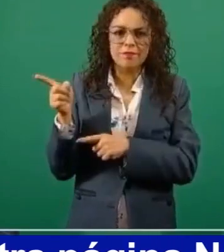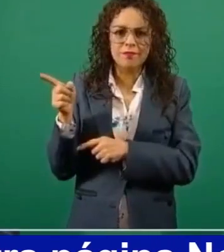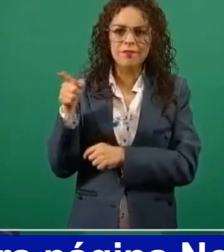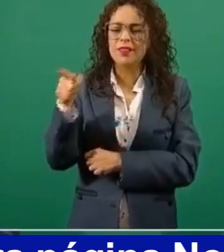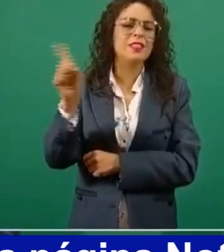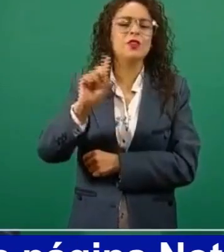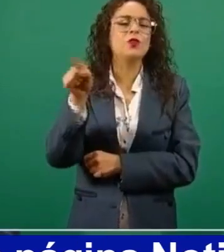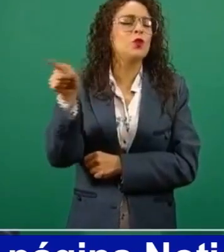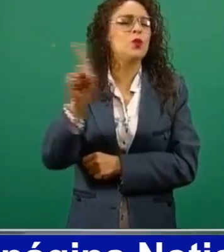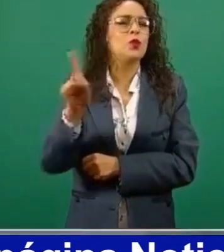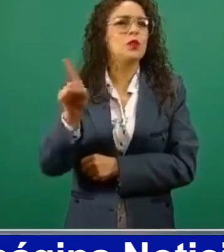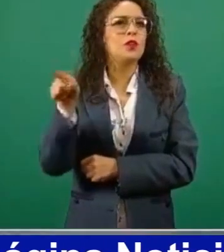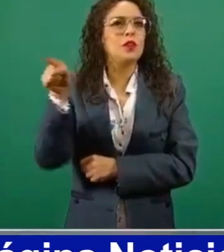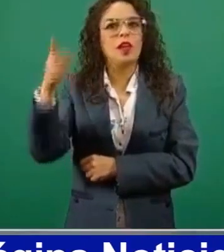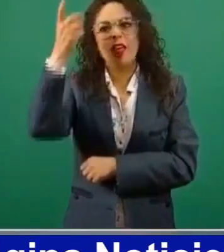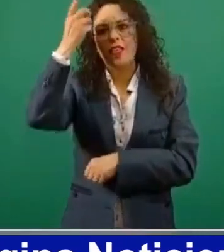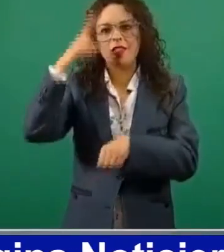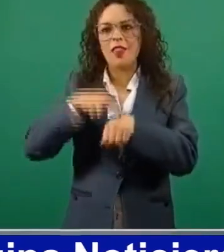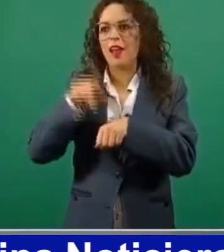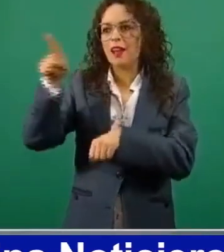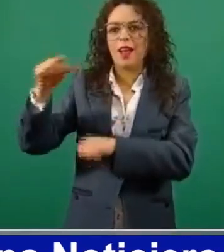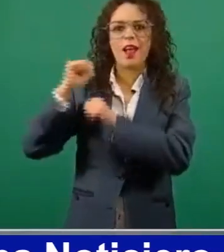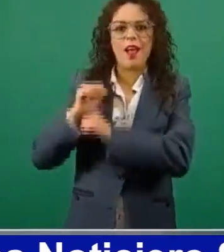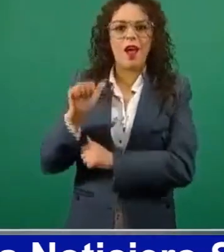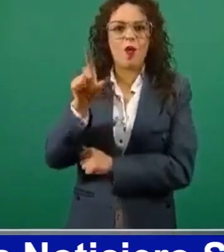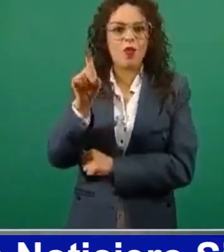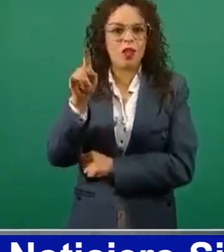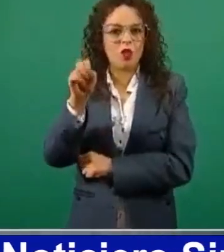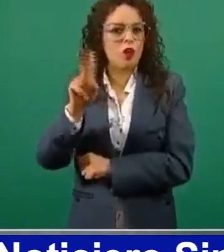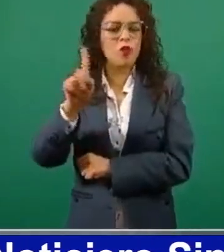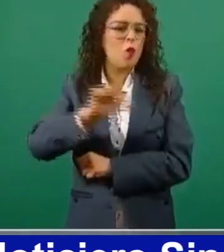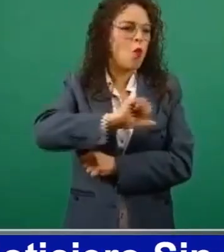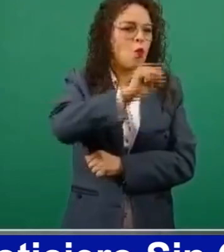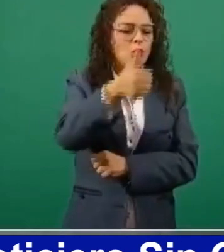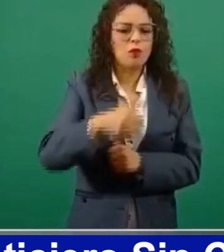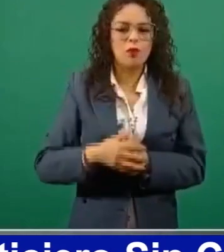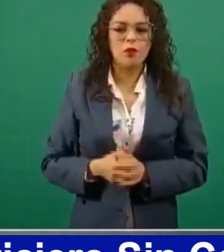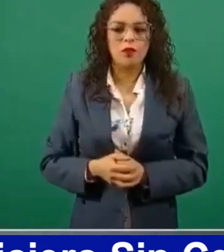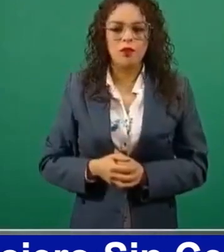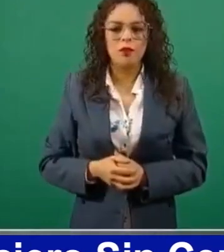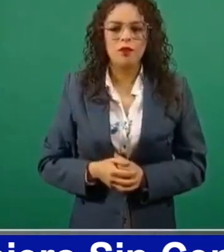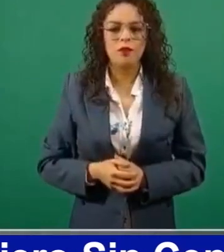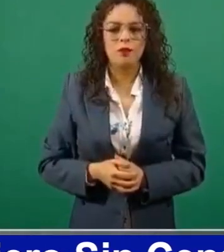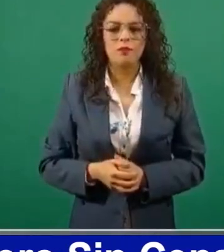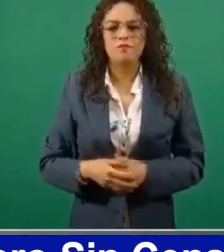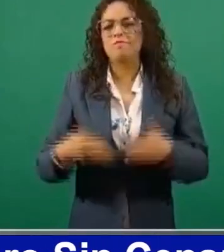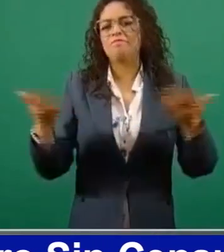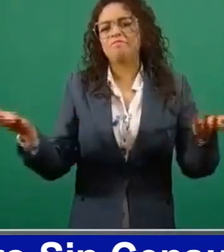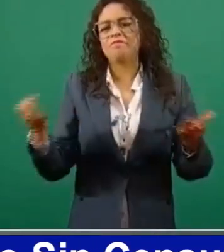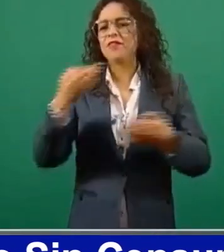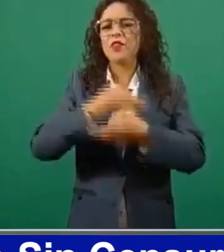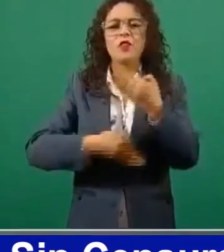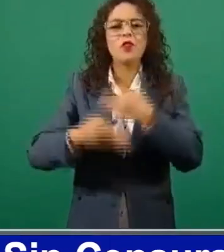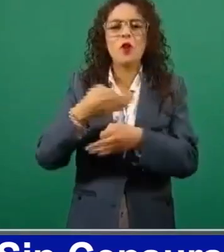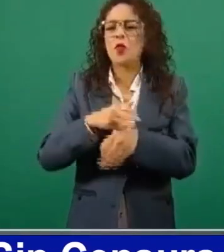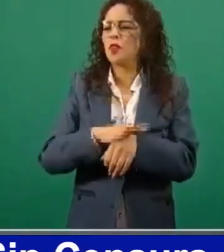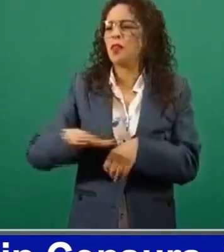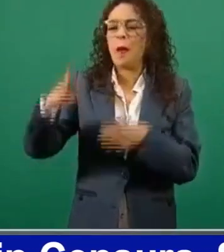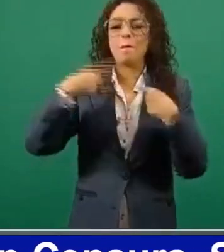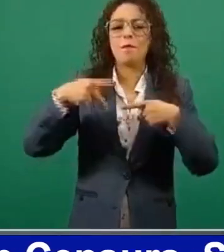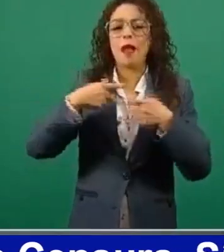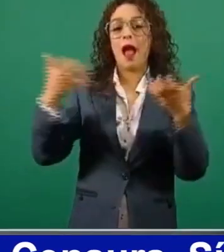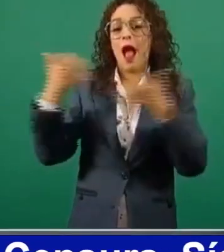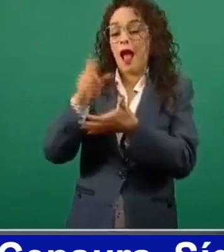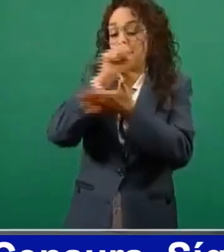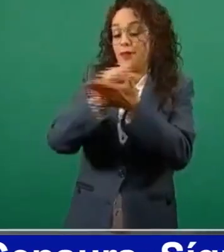director de la Auditoría. No, me refiero… ¿El articulista? Bueno, todos estos articulistas